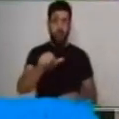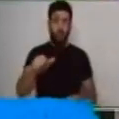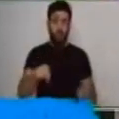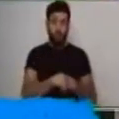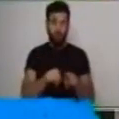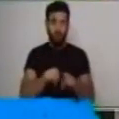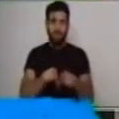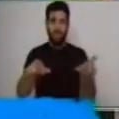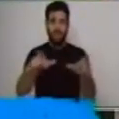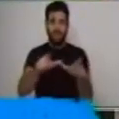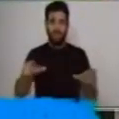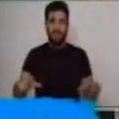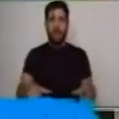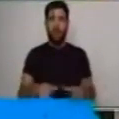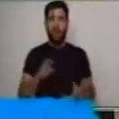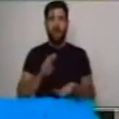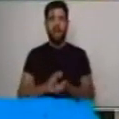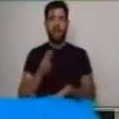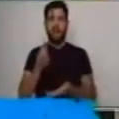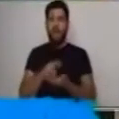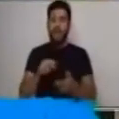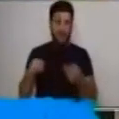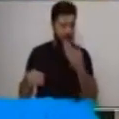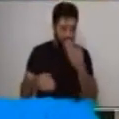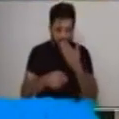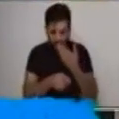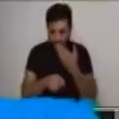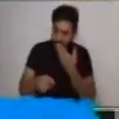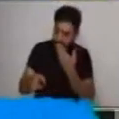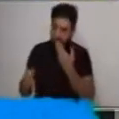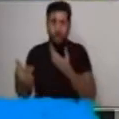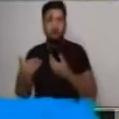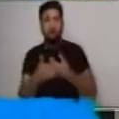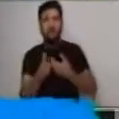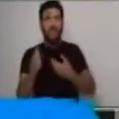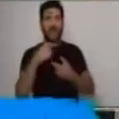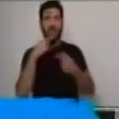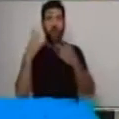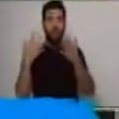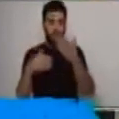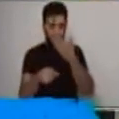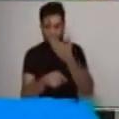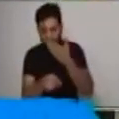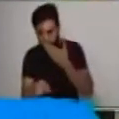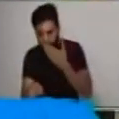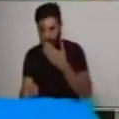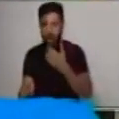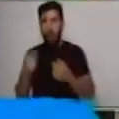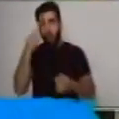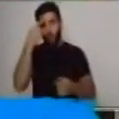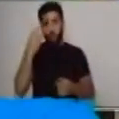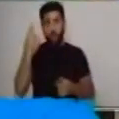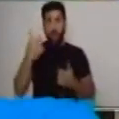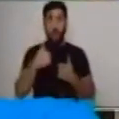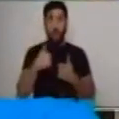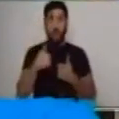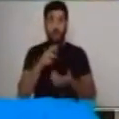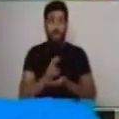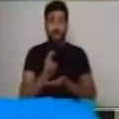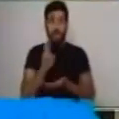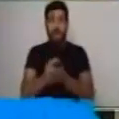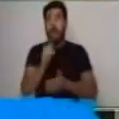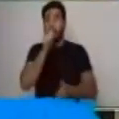se burlaba de los peces de colores. Un día la rana se escondía de un terrible